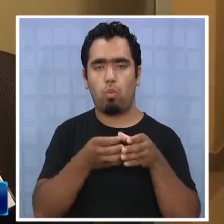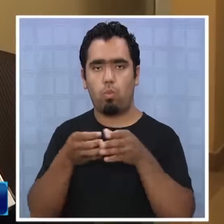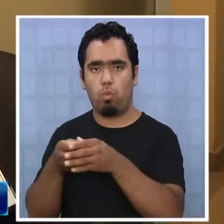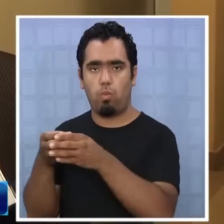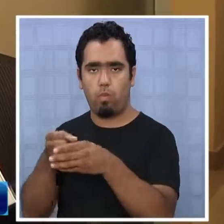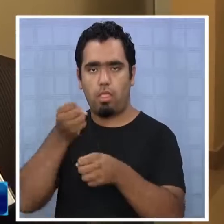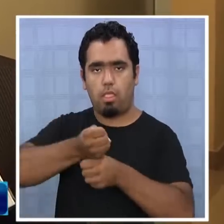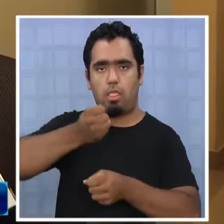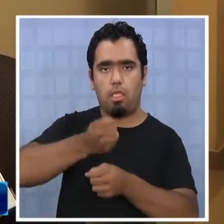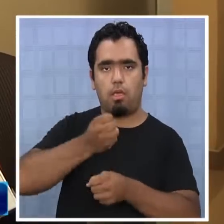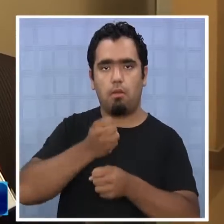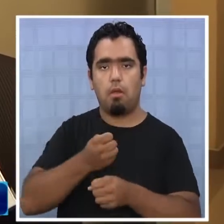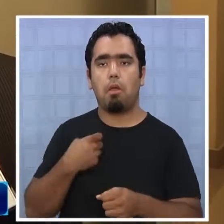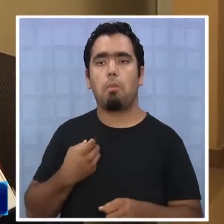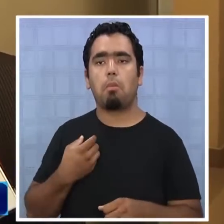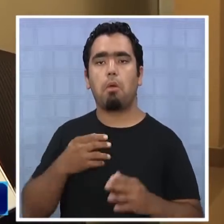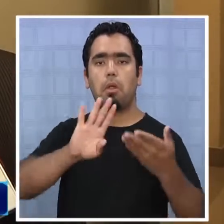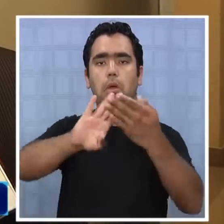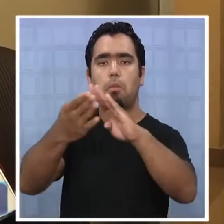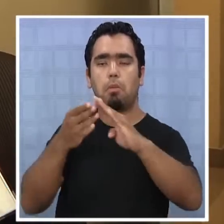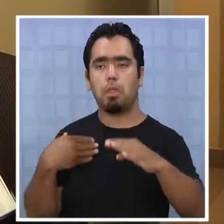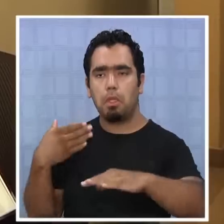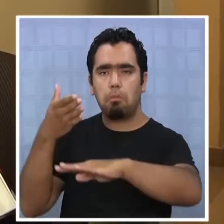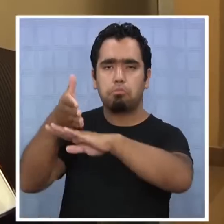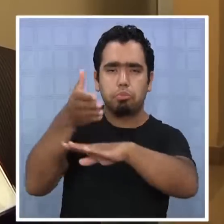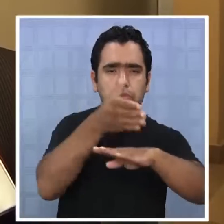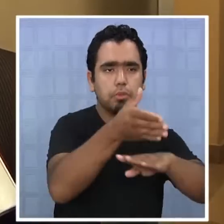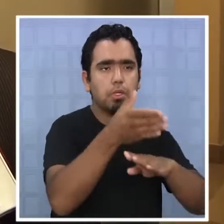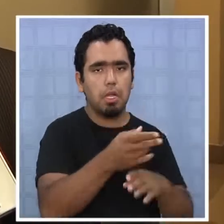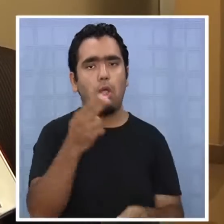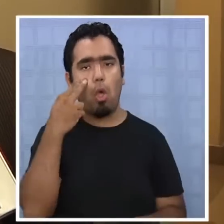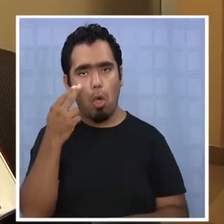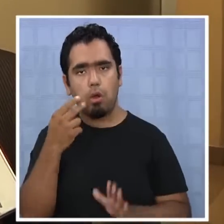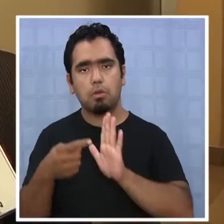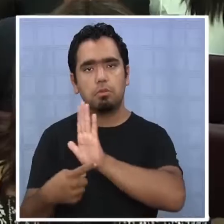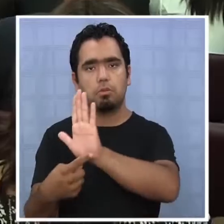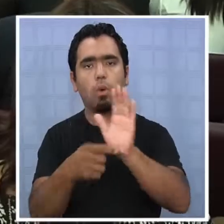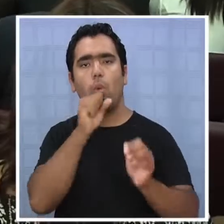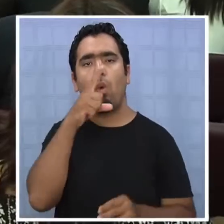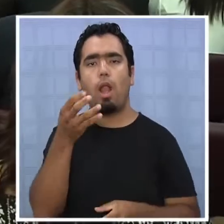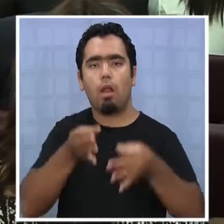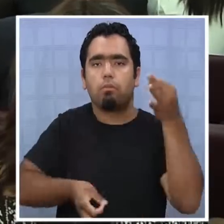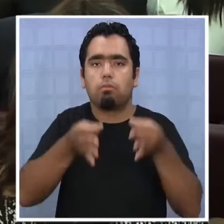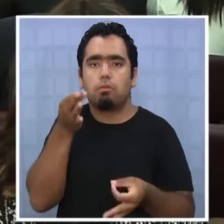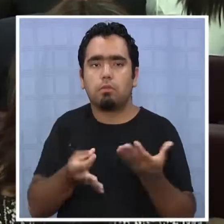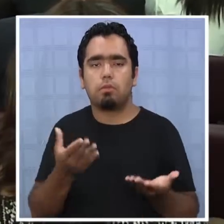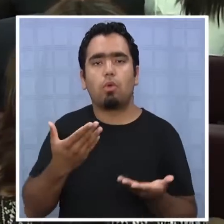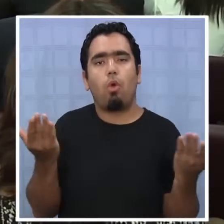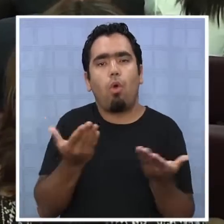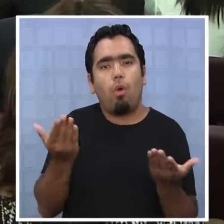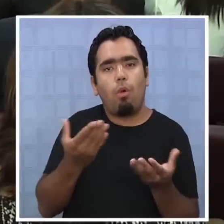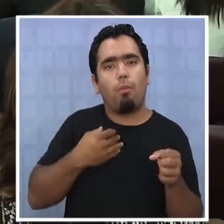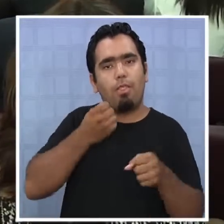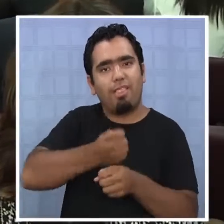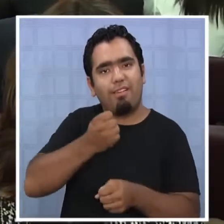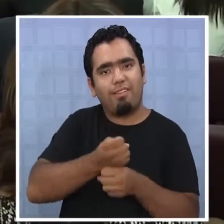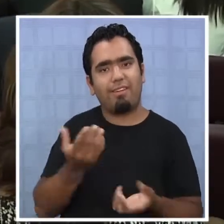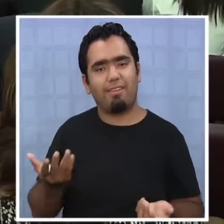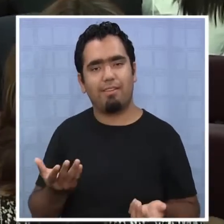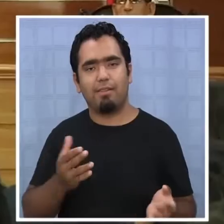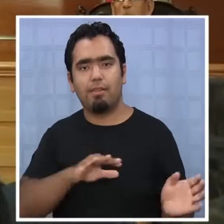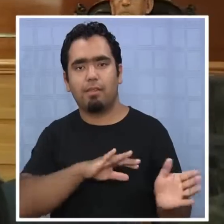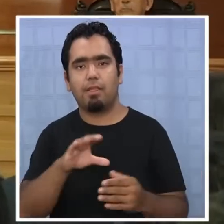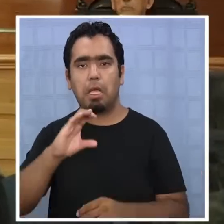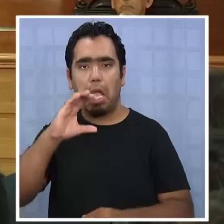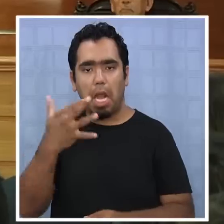trabajo que vayan a la comunidad en general a dar a conocer un poco lo que es el trabajo del tribunal y el trabajo de los jueces. Y en particular las características